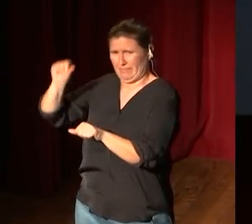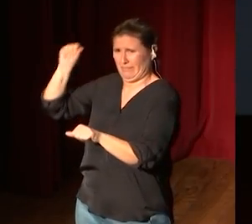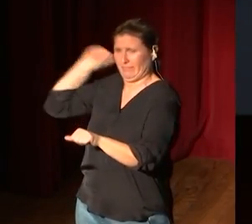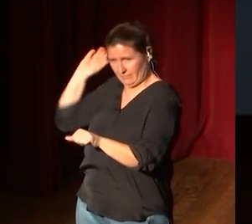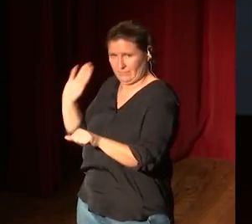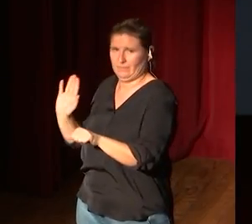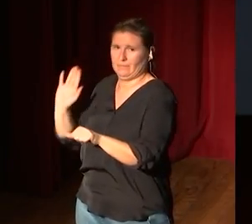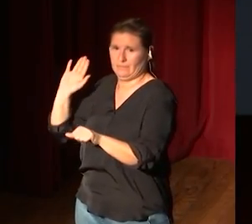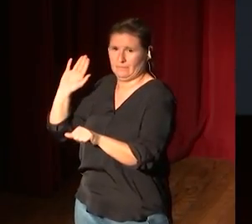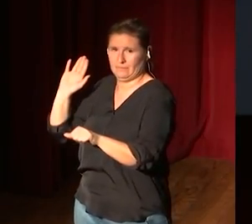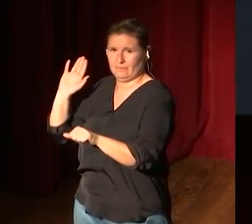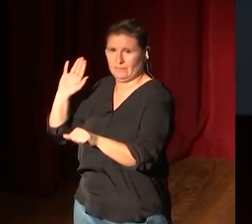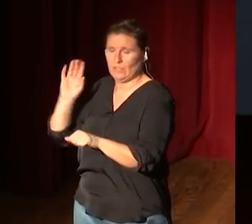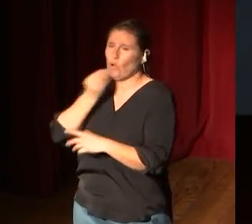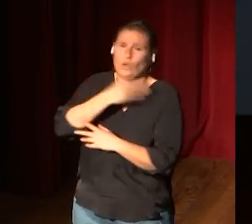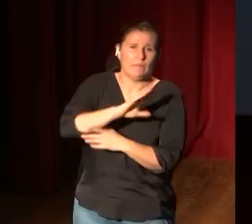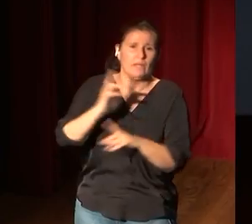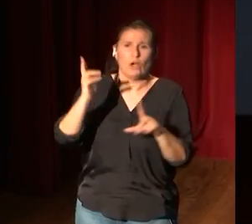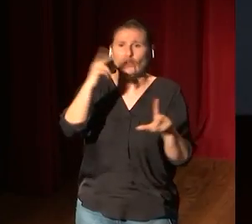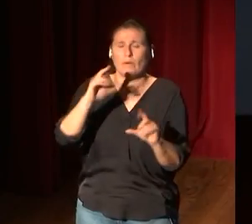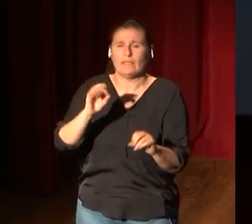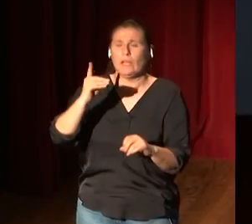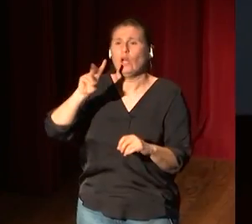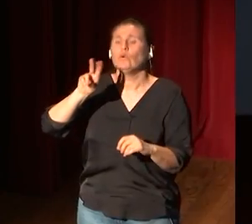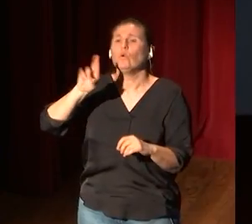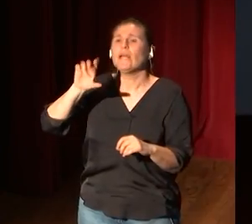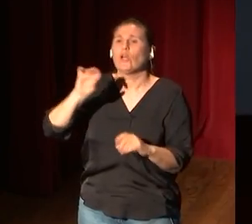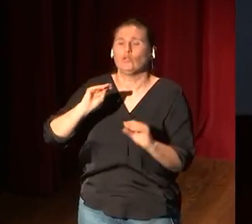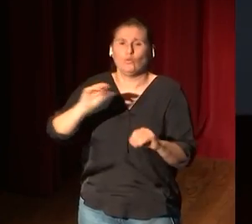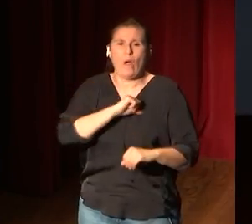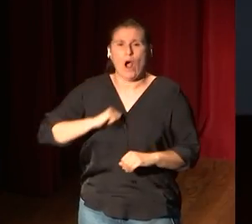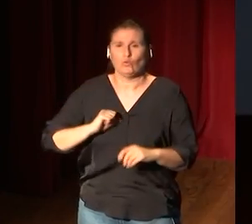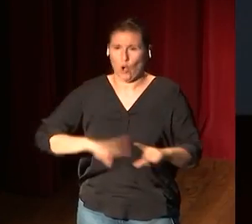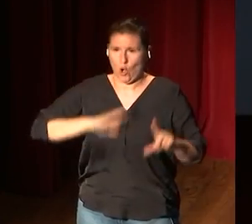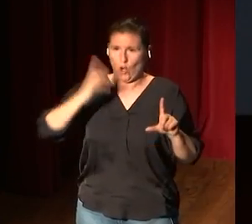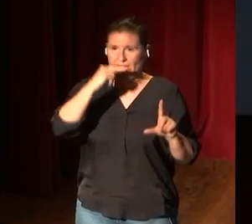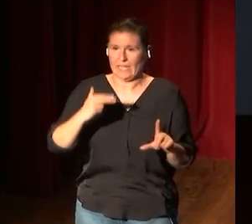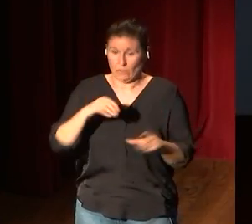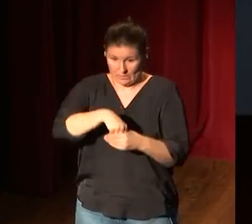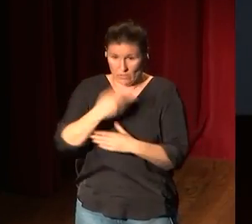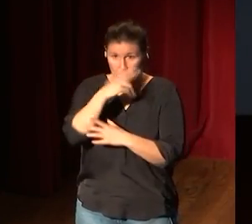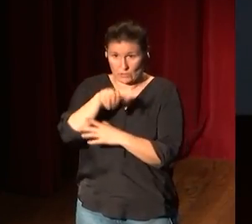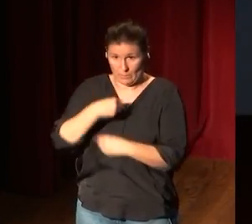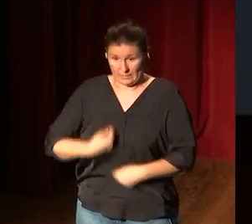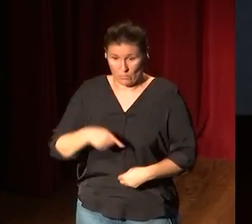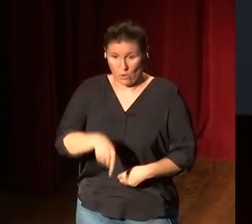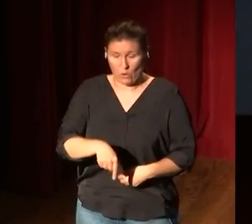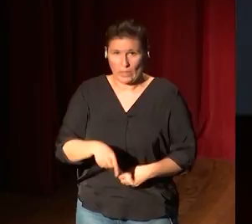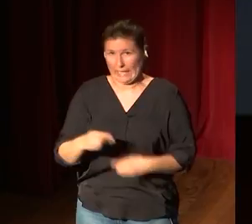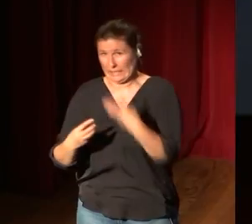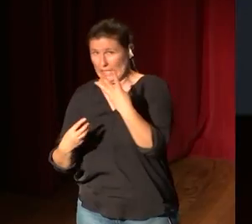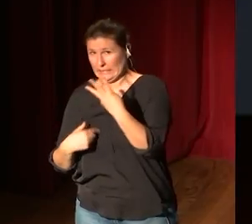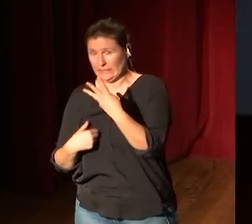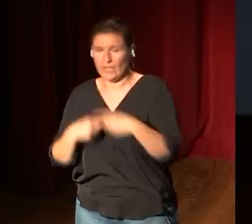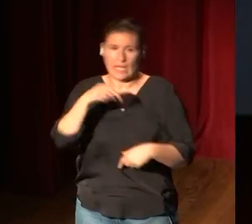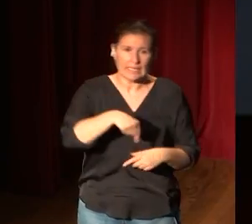O sea, una de las mejores obras de Durero es su autorretrato, está aquí en el Prado y tiene tres, pero bueno, el de aquí